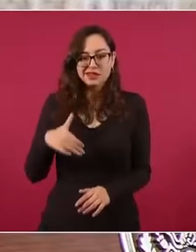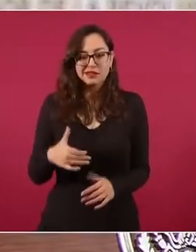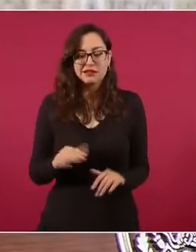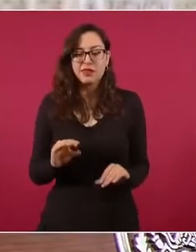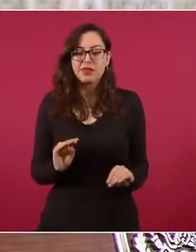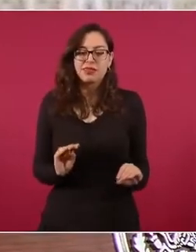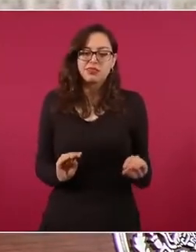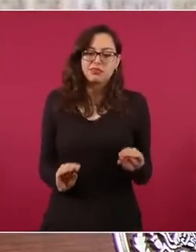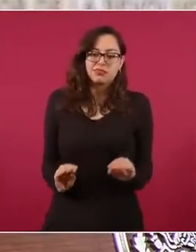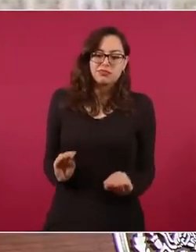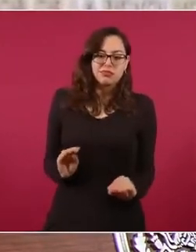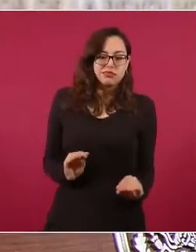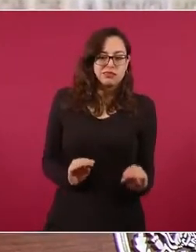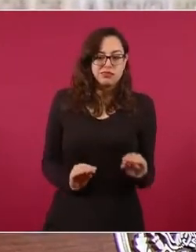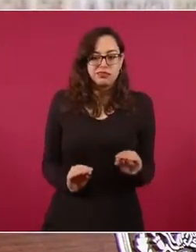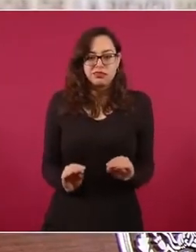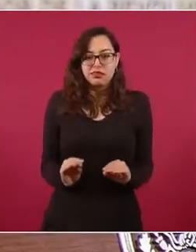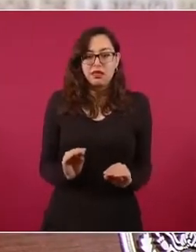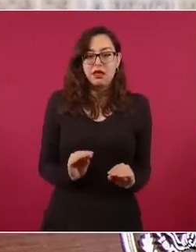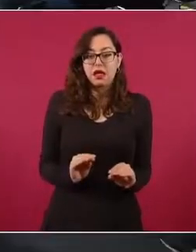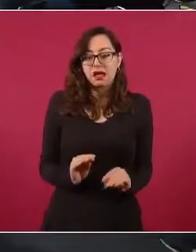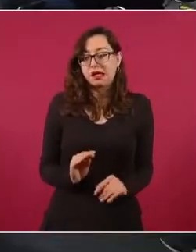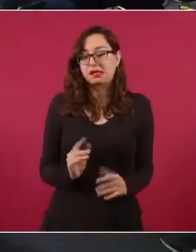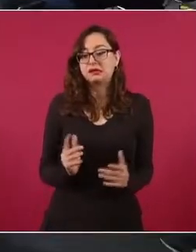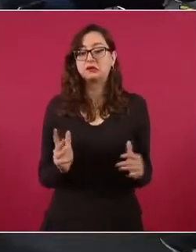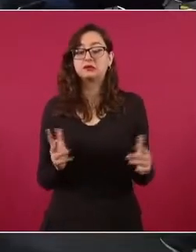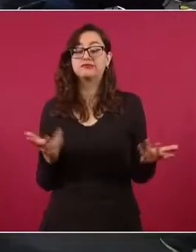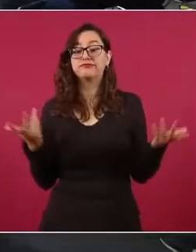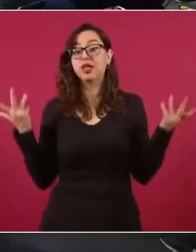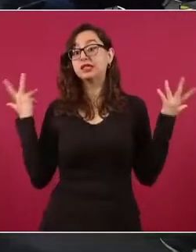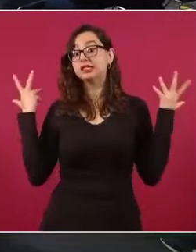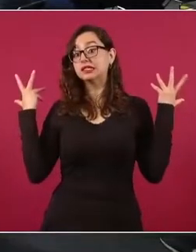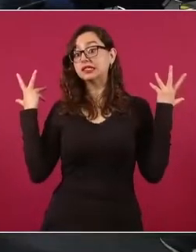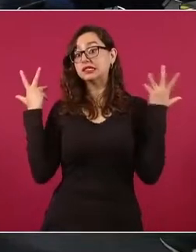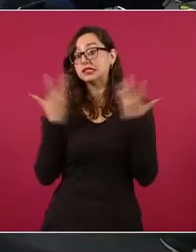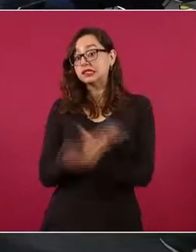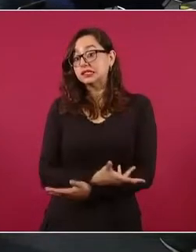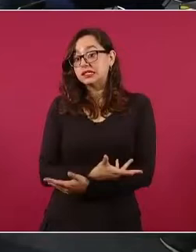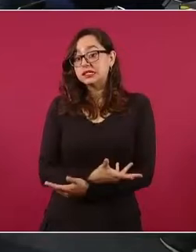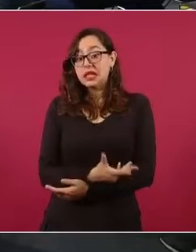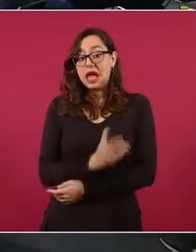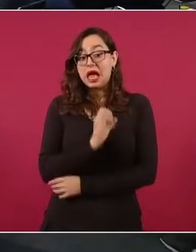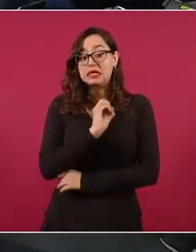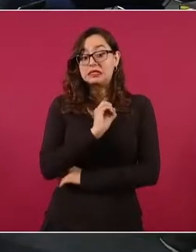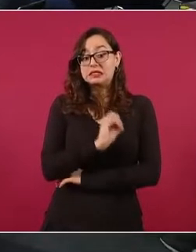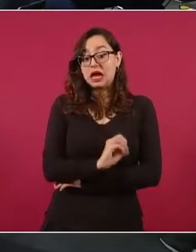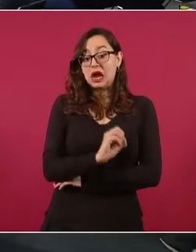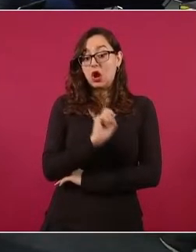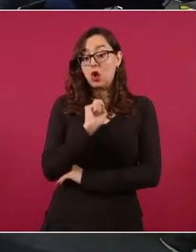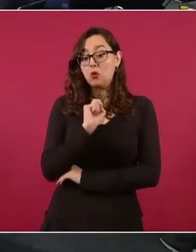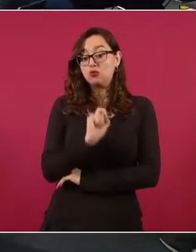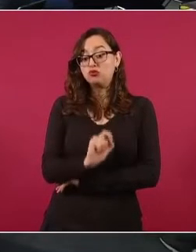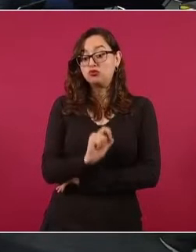y por cero punto cinco supuestamente gana